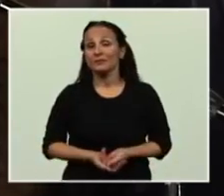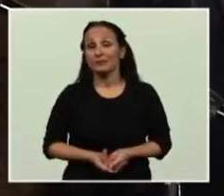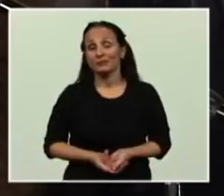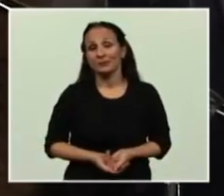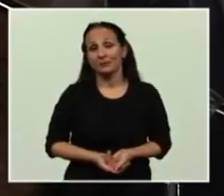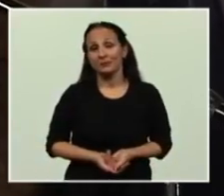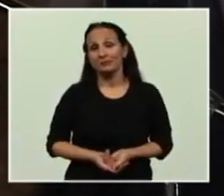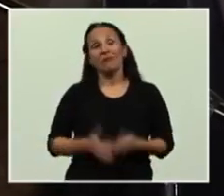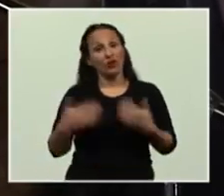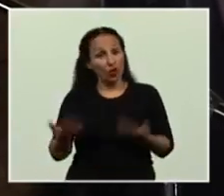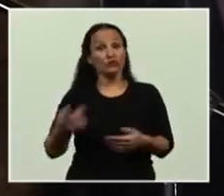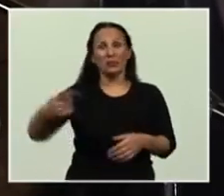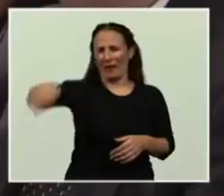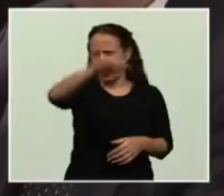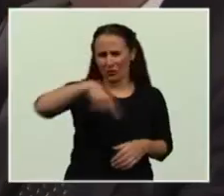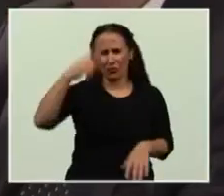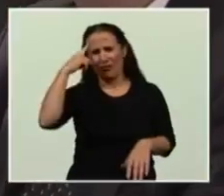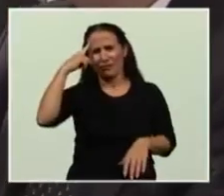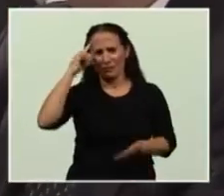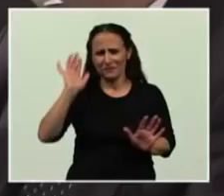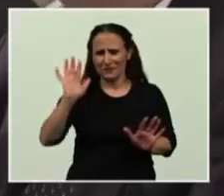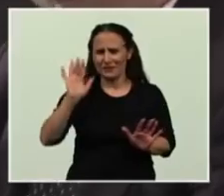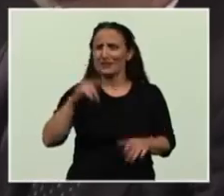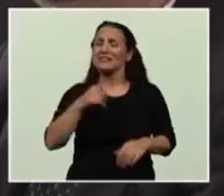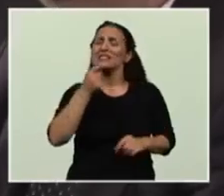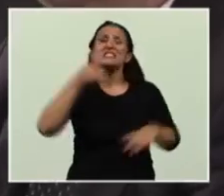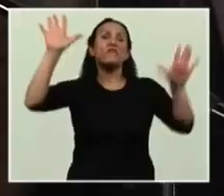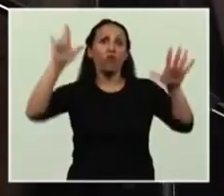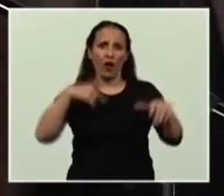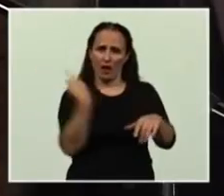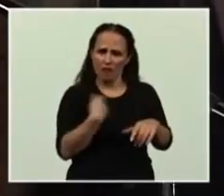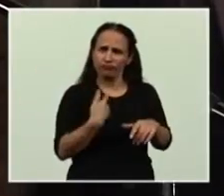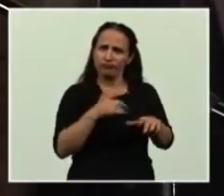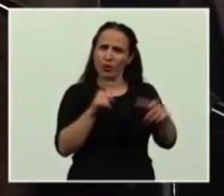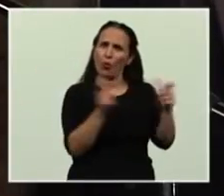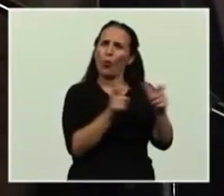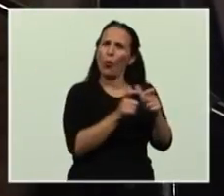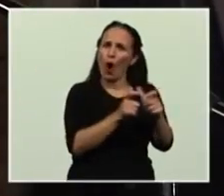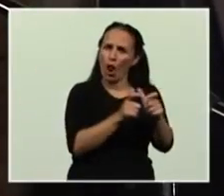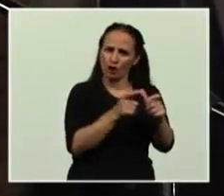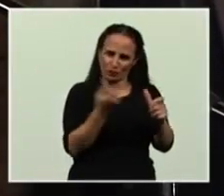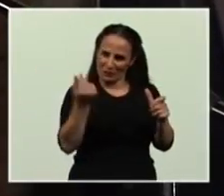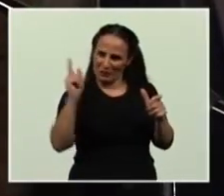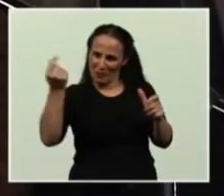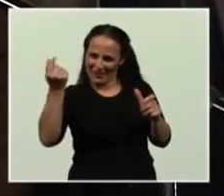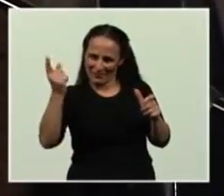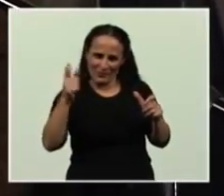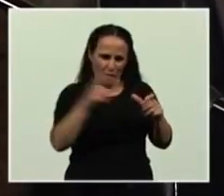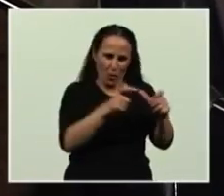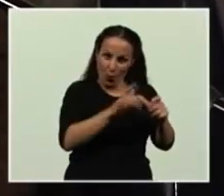Entonces, para que ustedes tengan una idea, si emitiéramos bonos por esa cifra